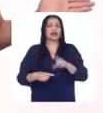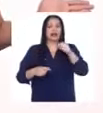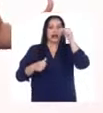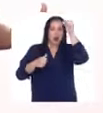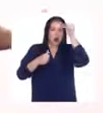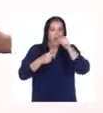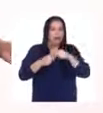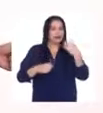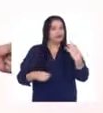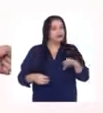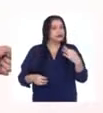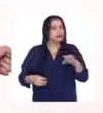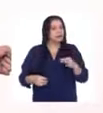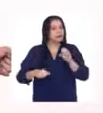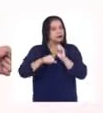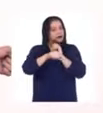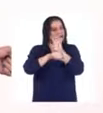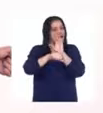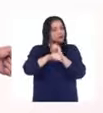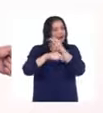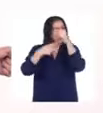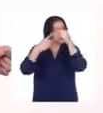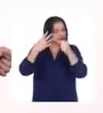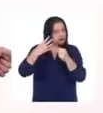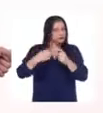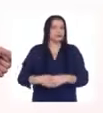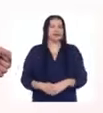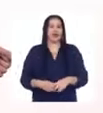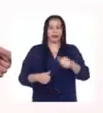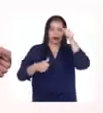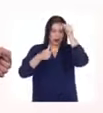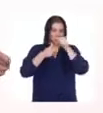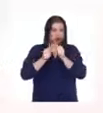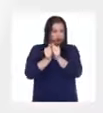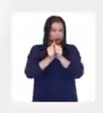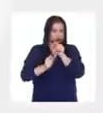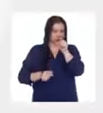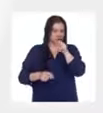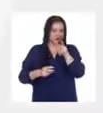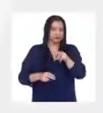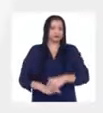recuerden siempre nuestras recomendaciones. Vamos a recordarlas juntos.